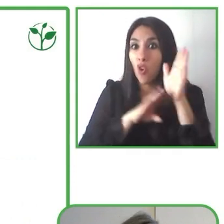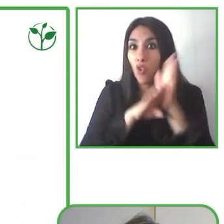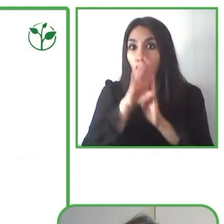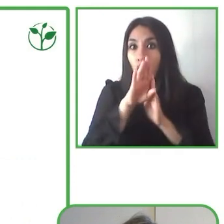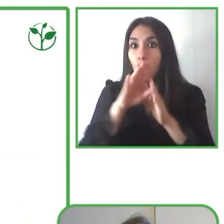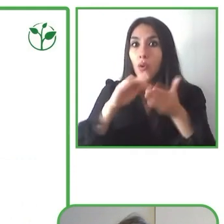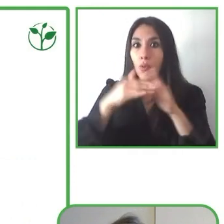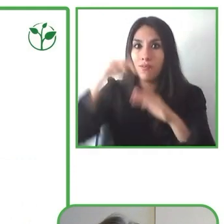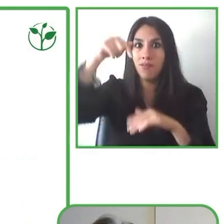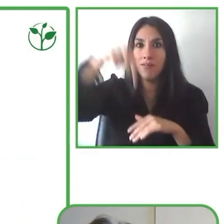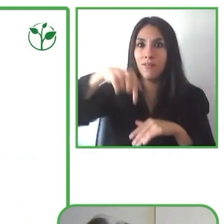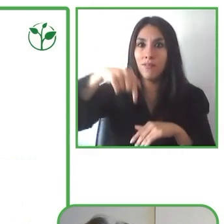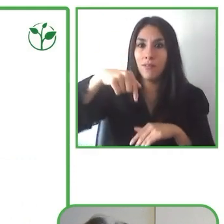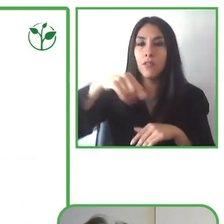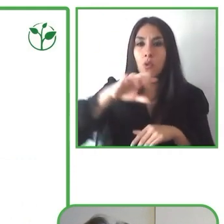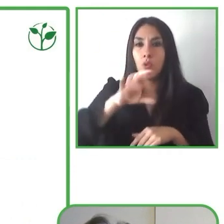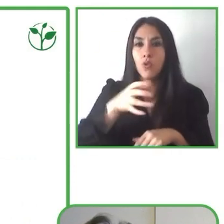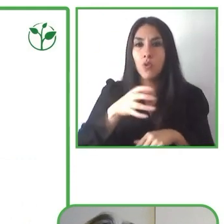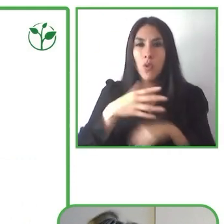La historia.